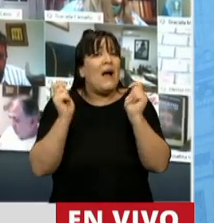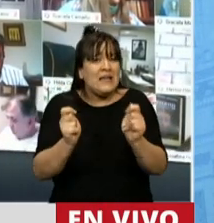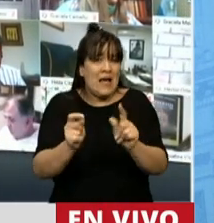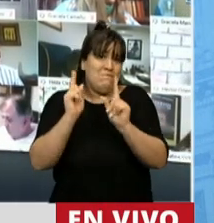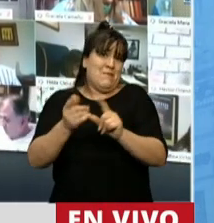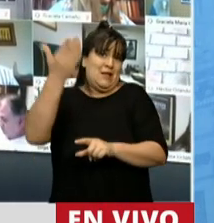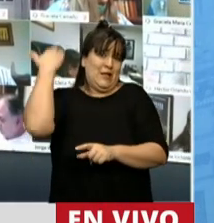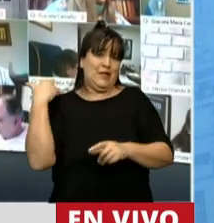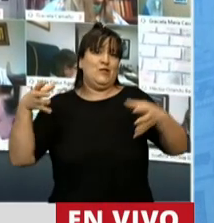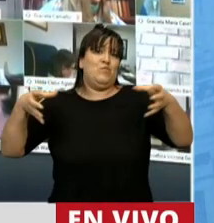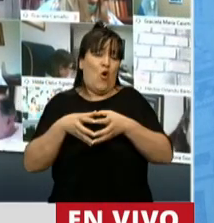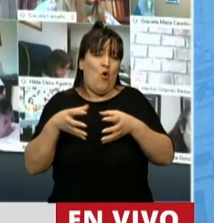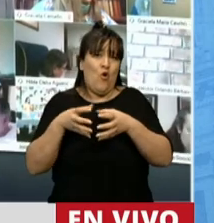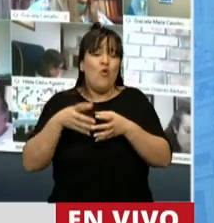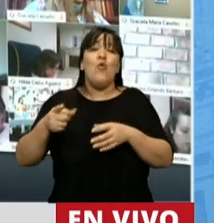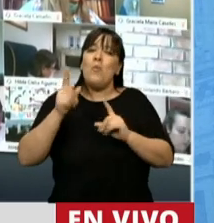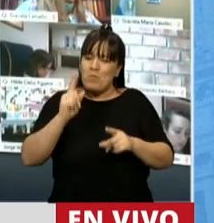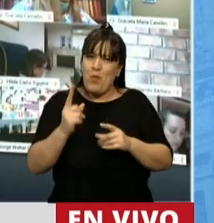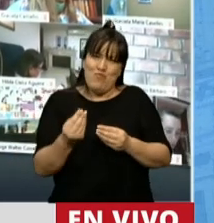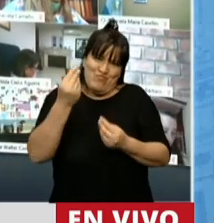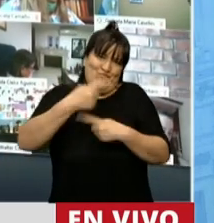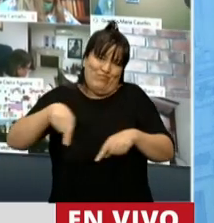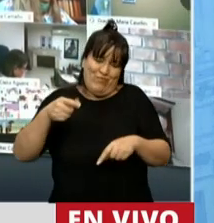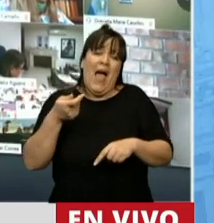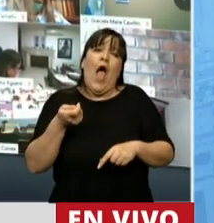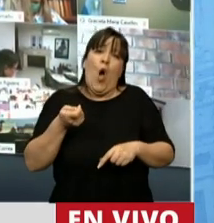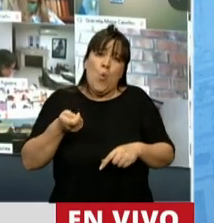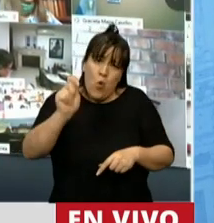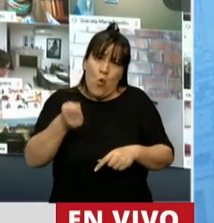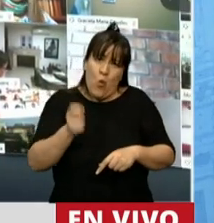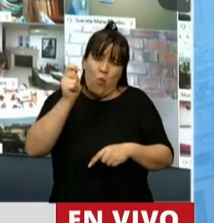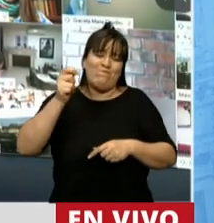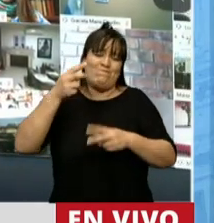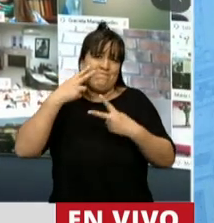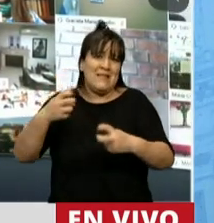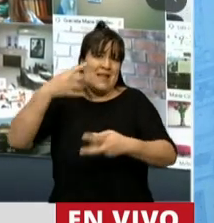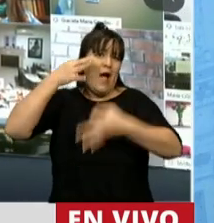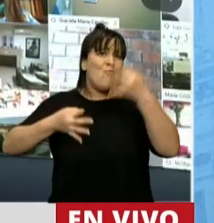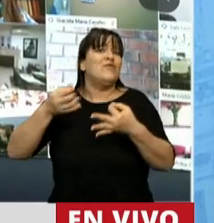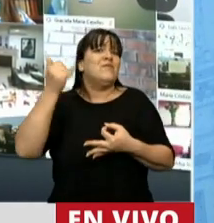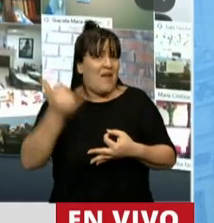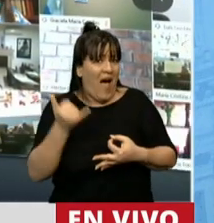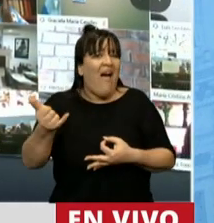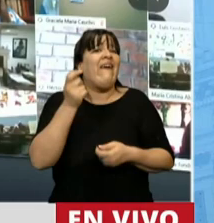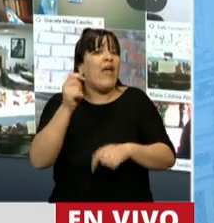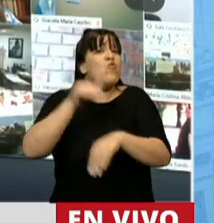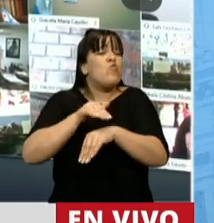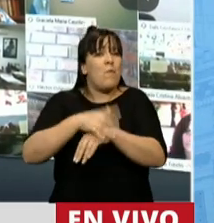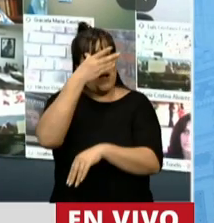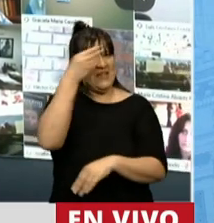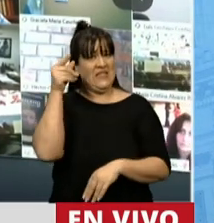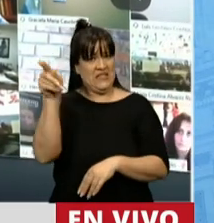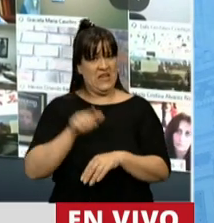gobierno de la multiprocesada, y no miento, porque es real, y actual vicepresidente de la Nación, Cristina Fernández de